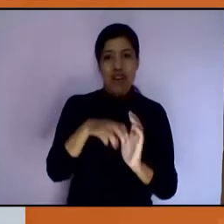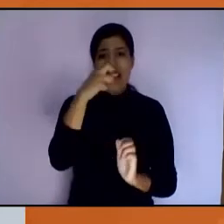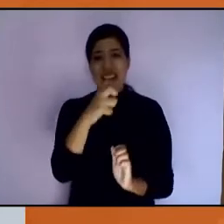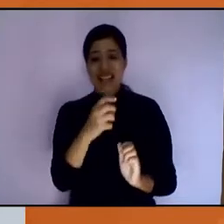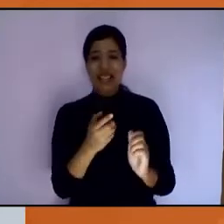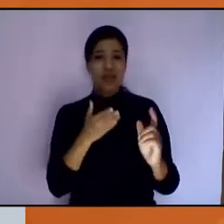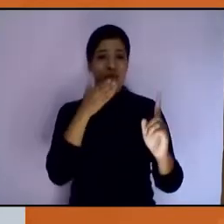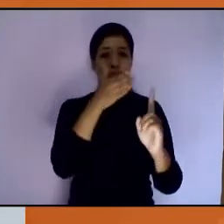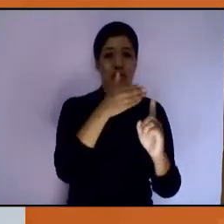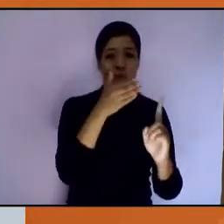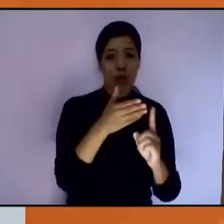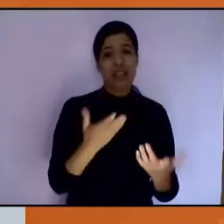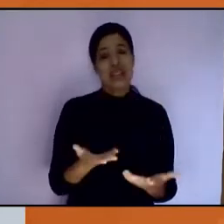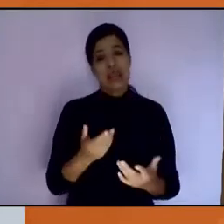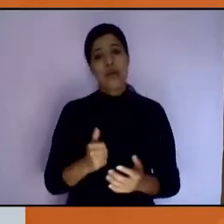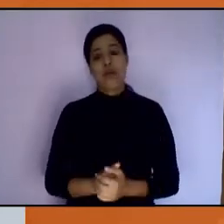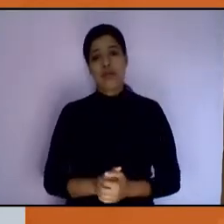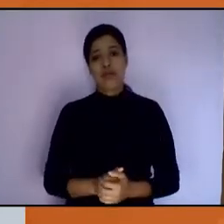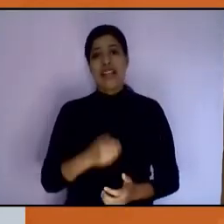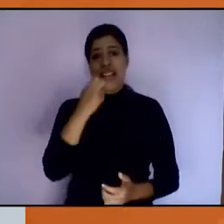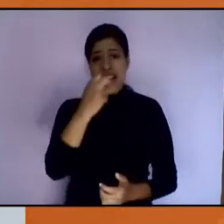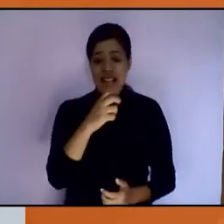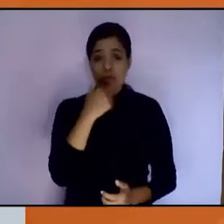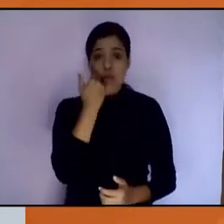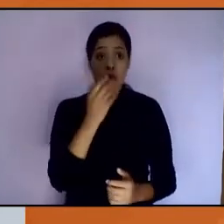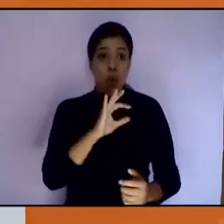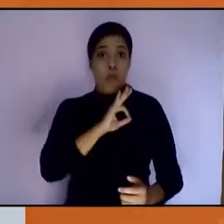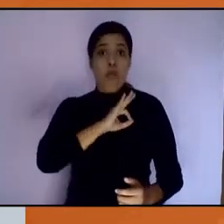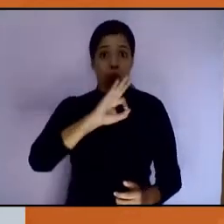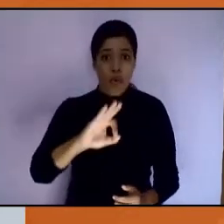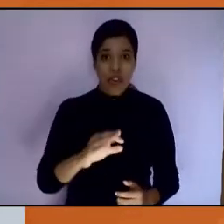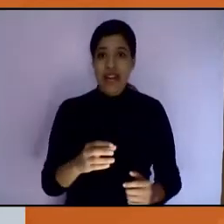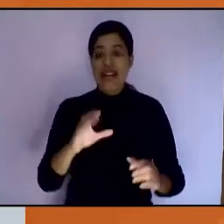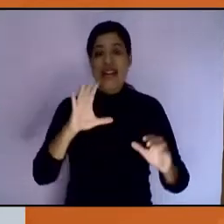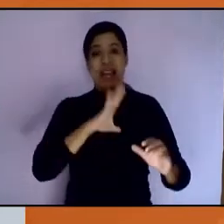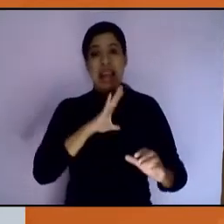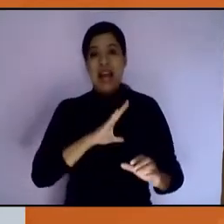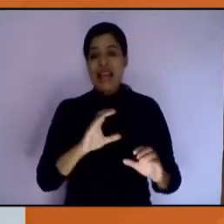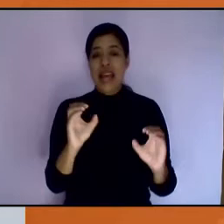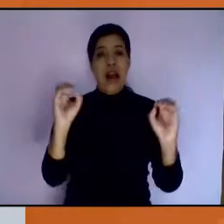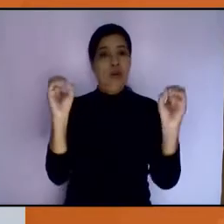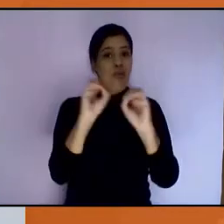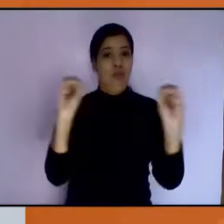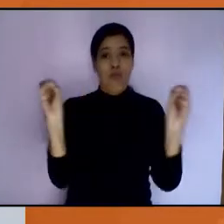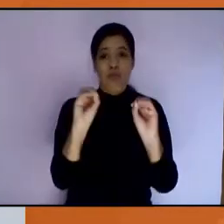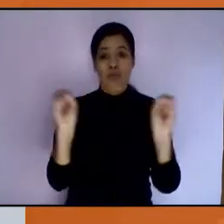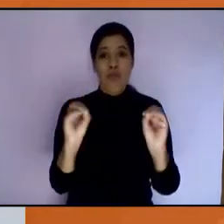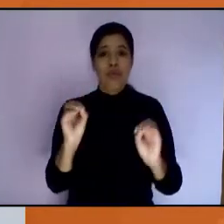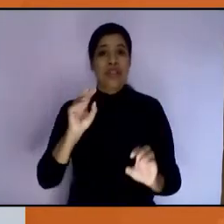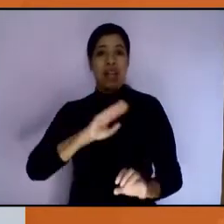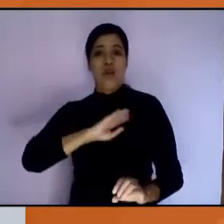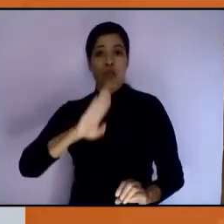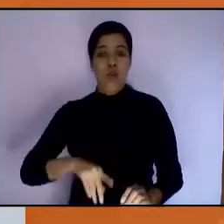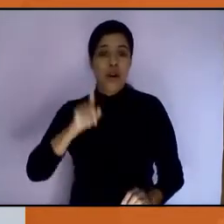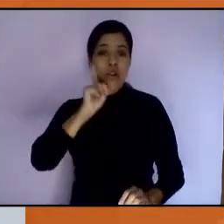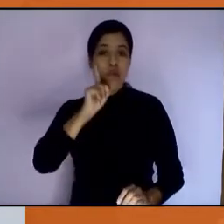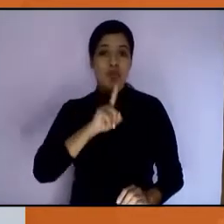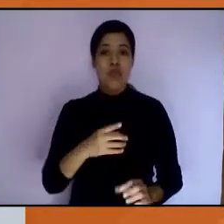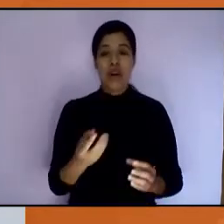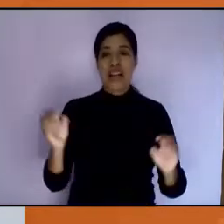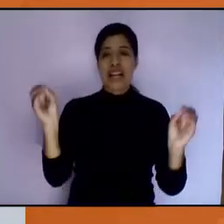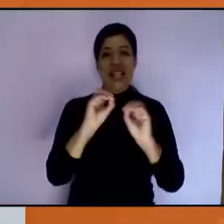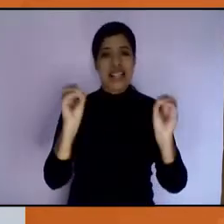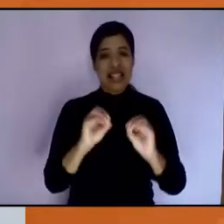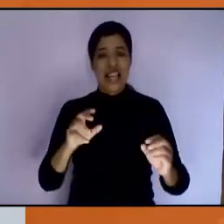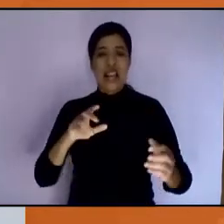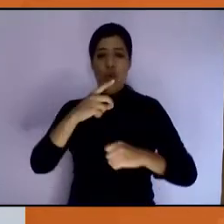lograr que haya cero feminicidios. El tener cero tolerancia a cualquier tipo de violencia.